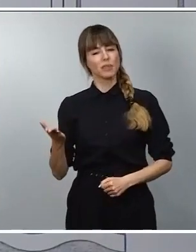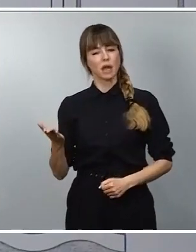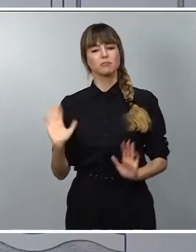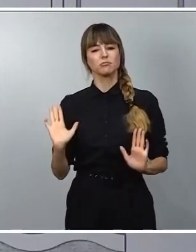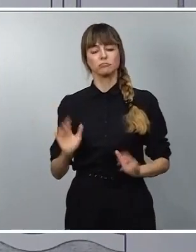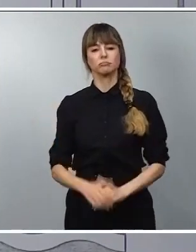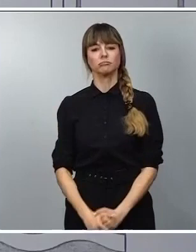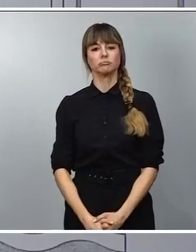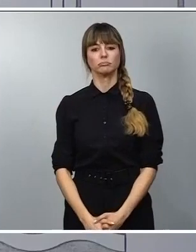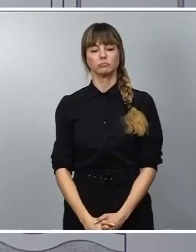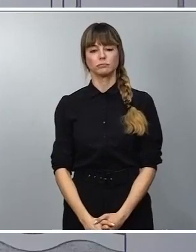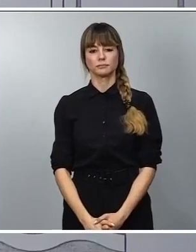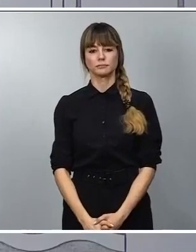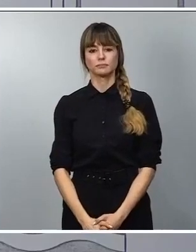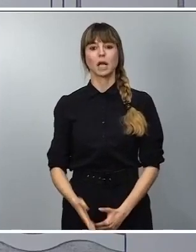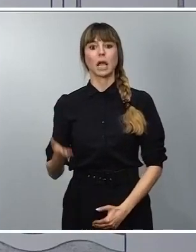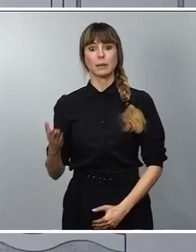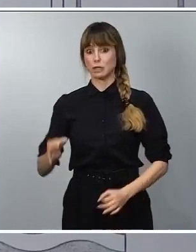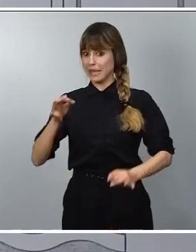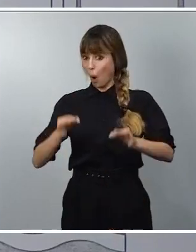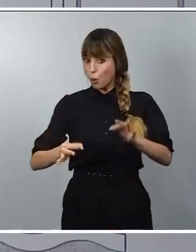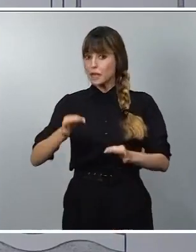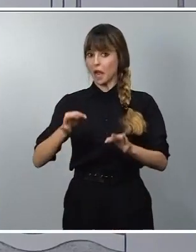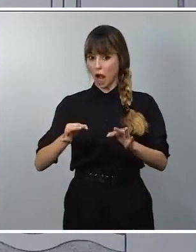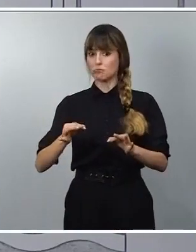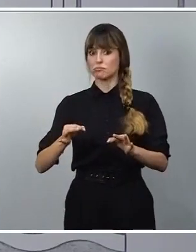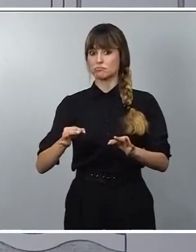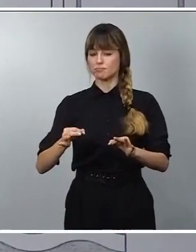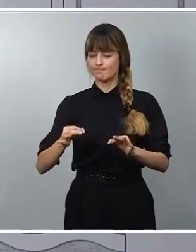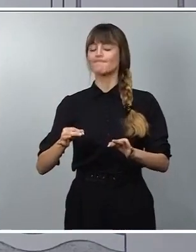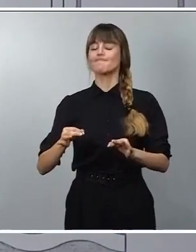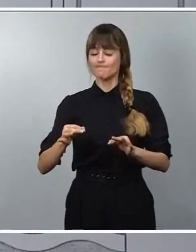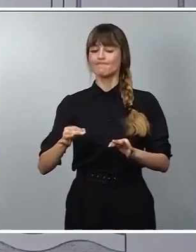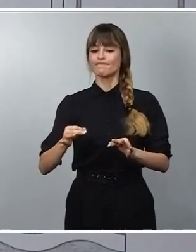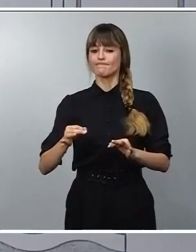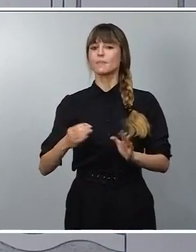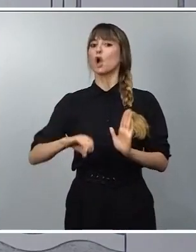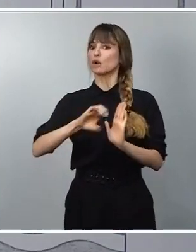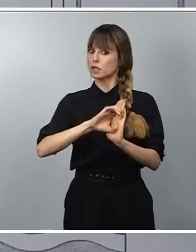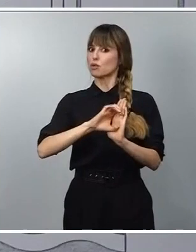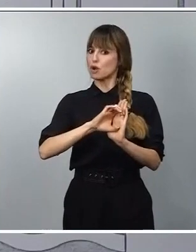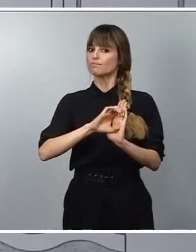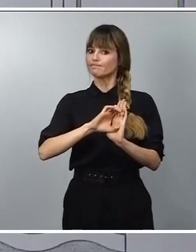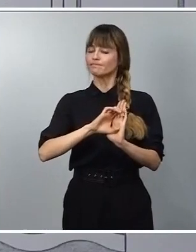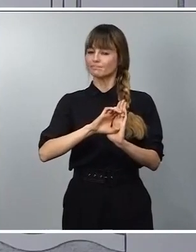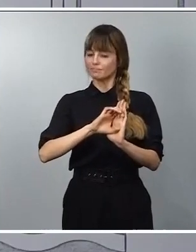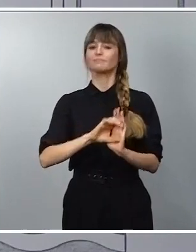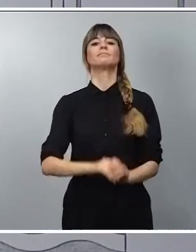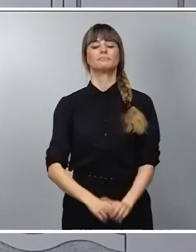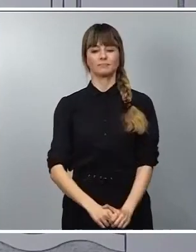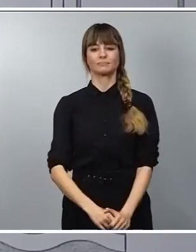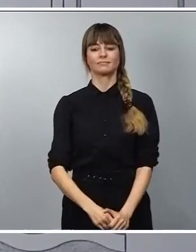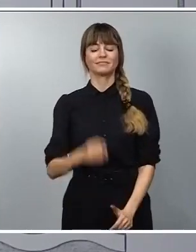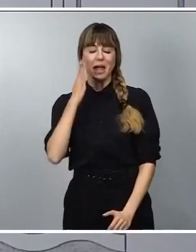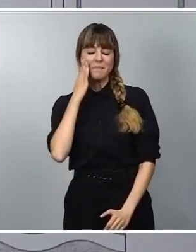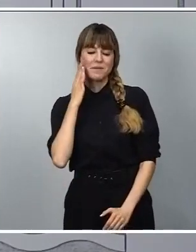el mismo, con la relevancia jurídica por su prescripción constitucional y, además, con el mismo